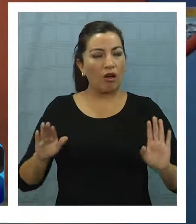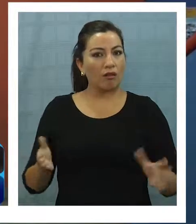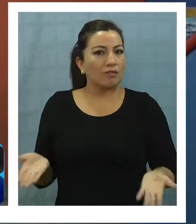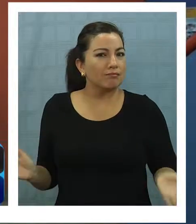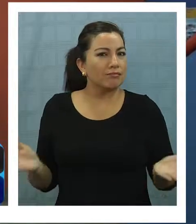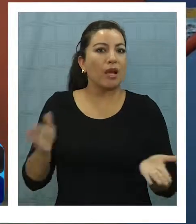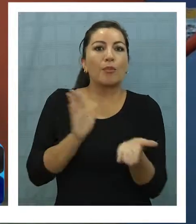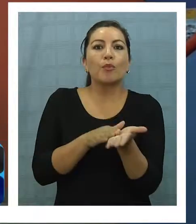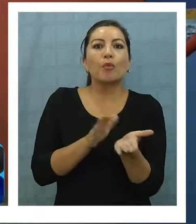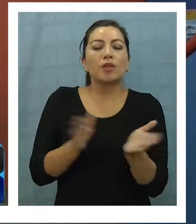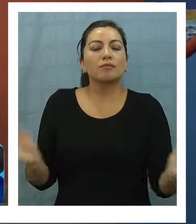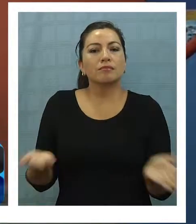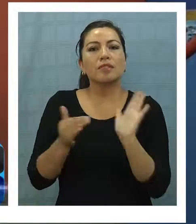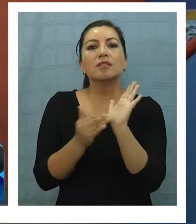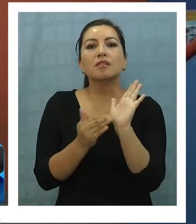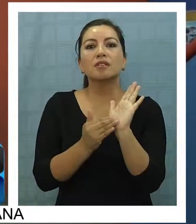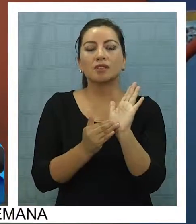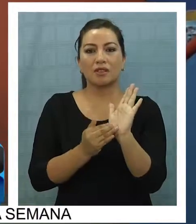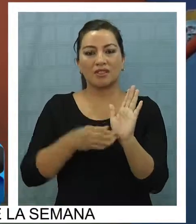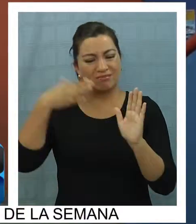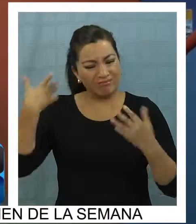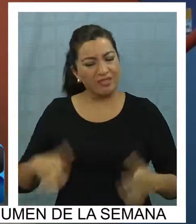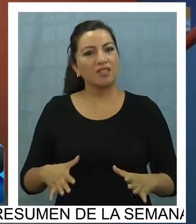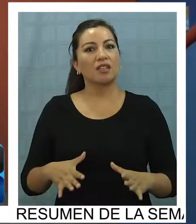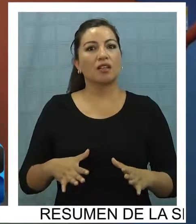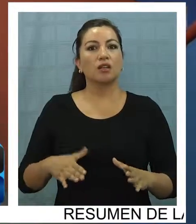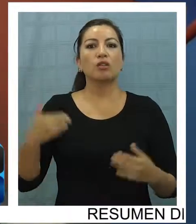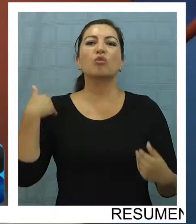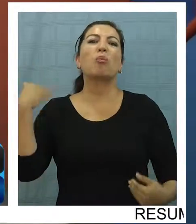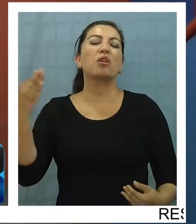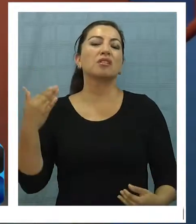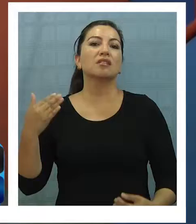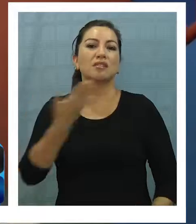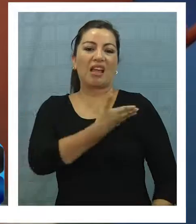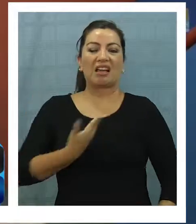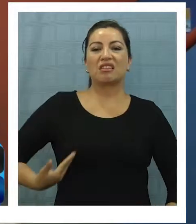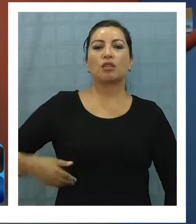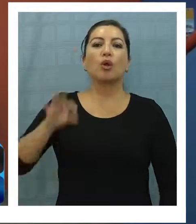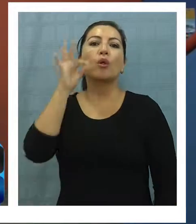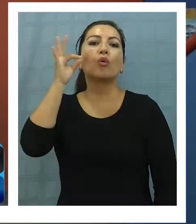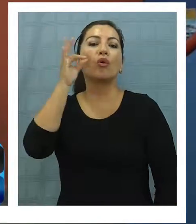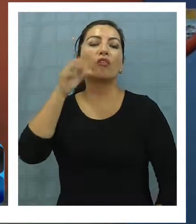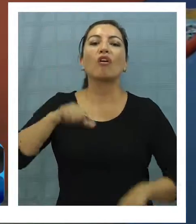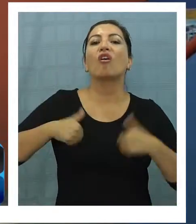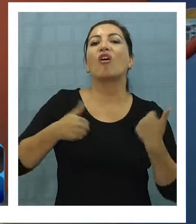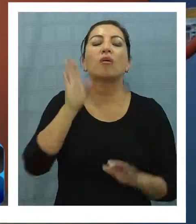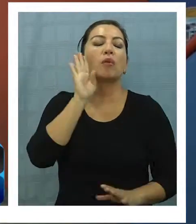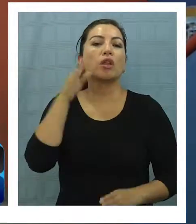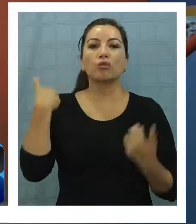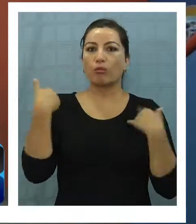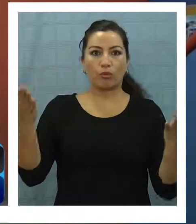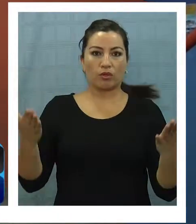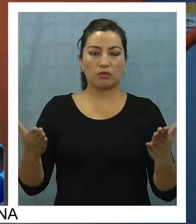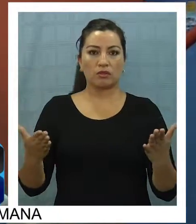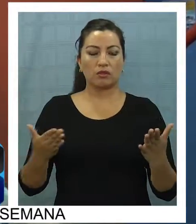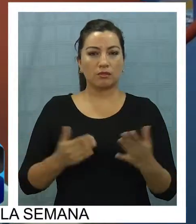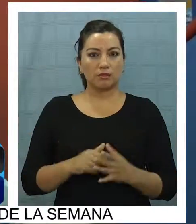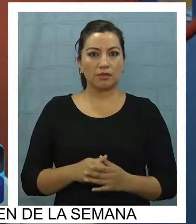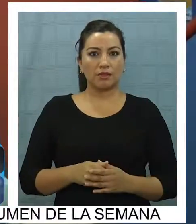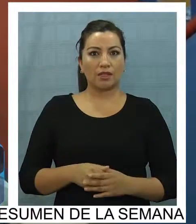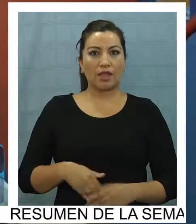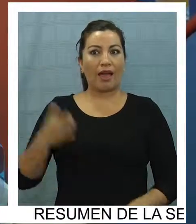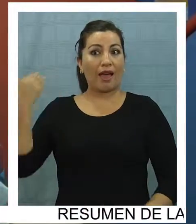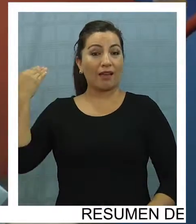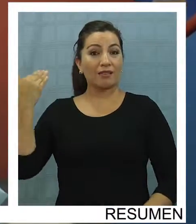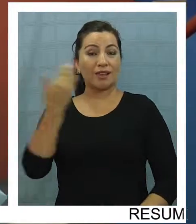las propuestas, en las propuestas concretas. O sea, ya no importa si el candidato es rubio, es moreno, es joven, no es joven, sino que a partir de lo que hizo el